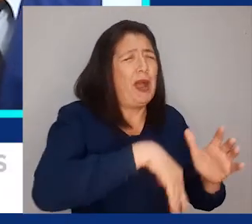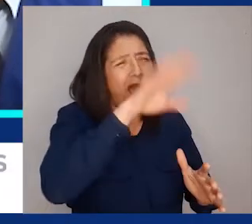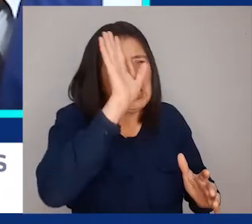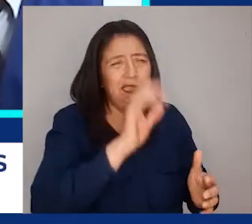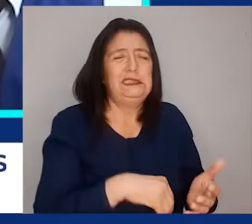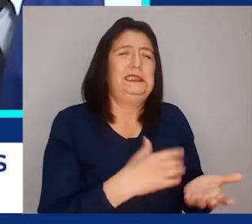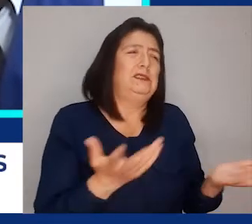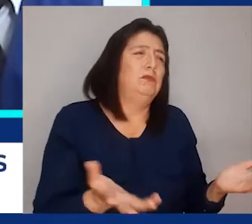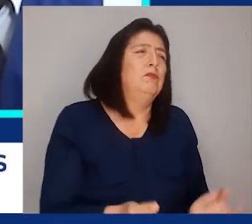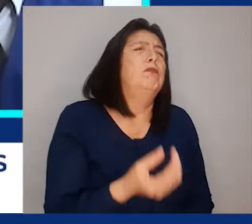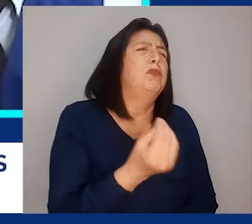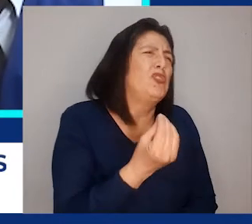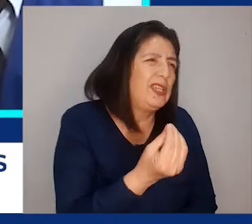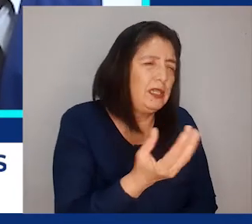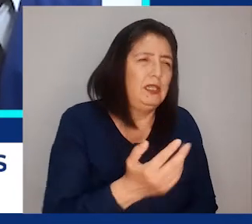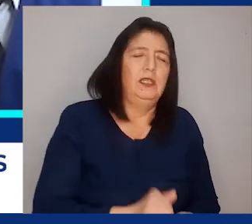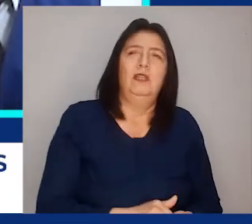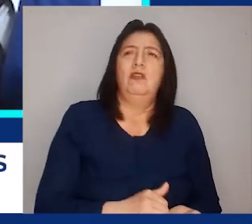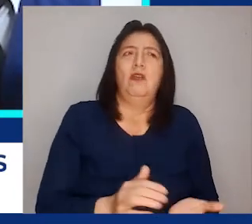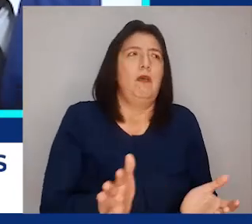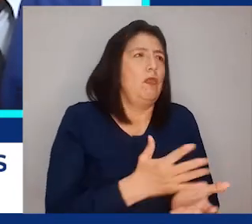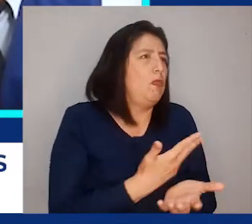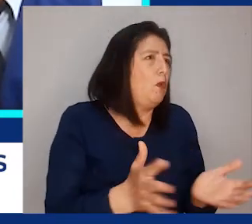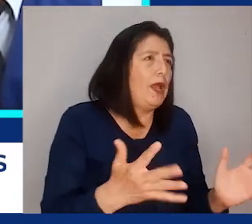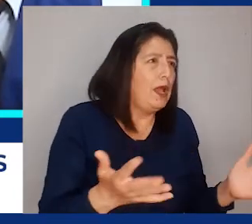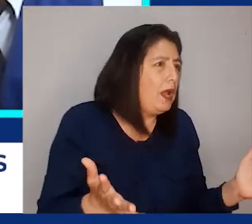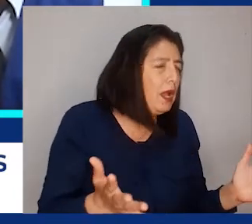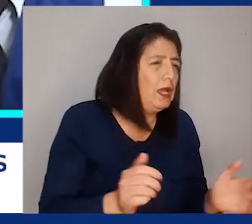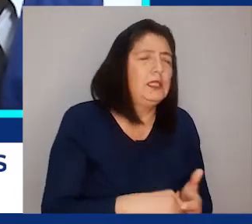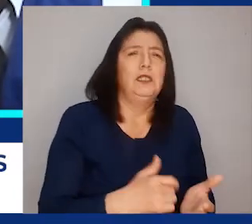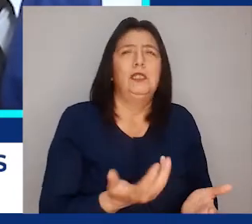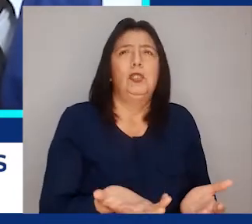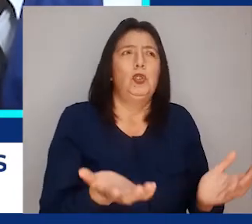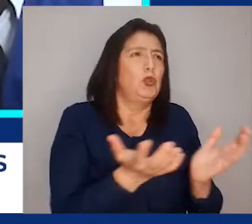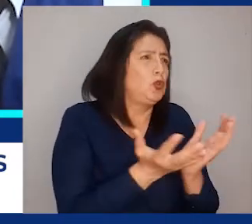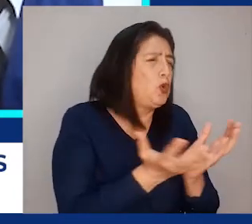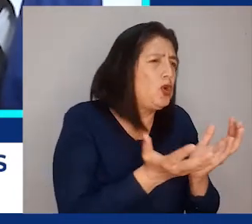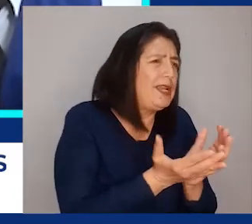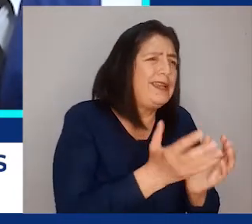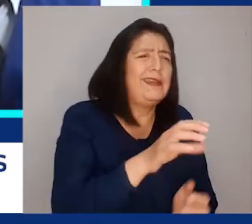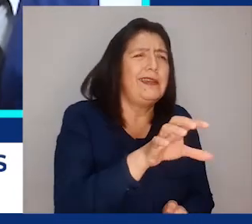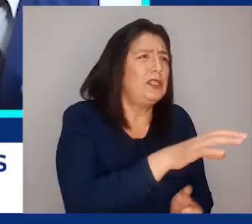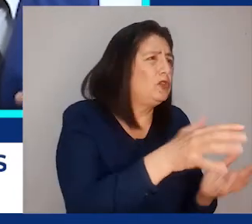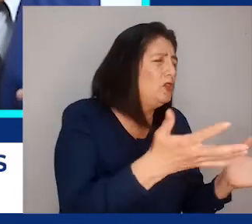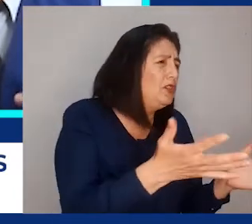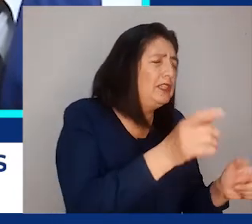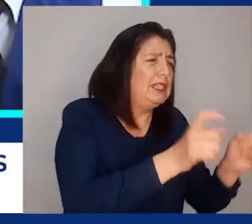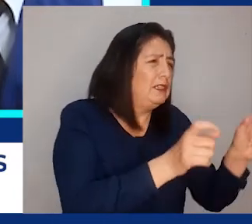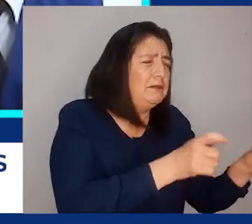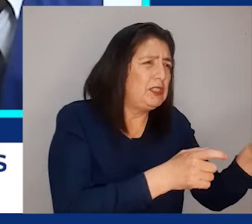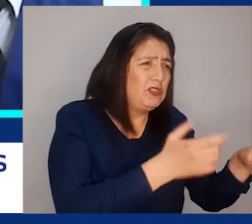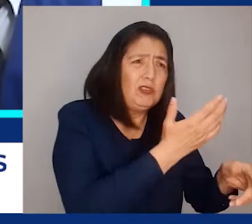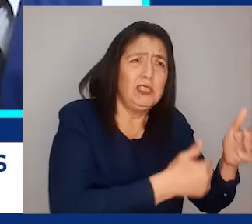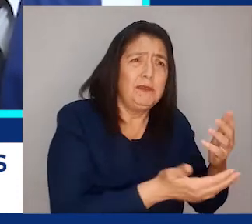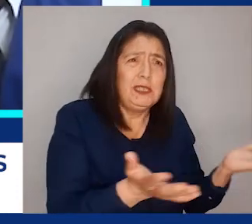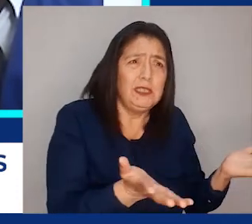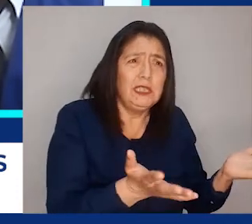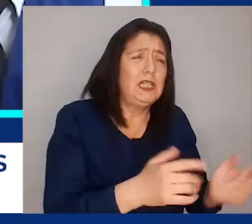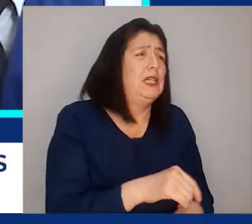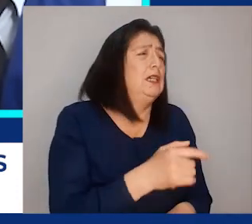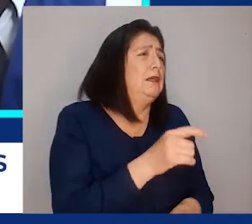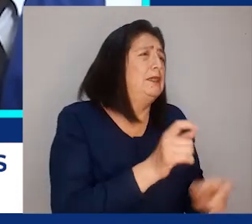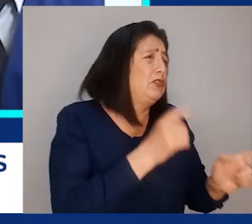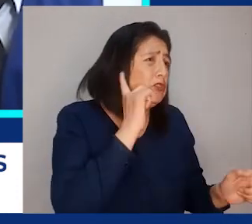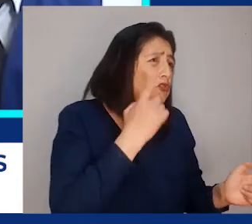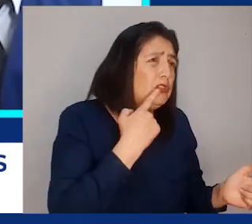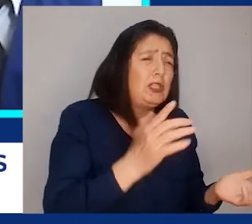agudizada debido a que no cuentan las instituciones educativas de las personas con discapacidad